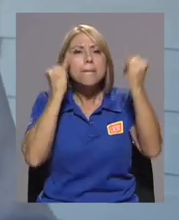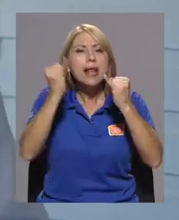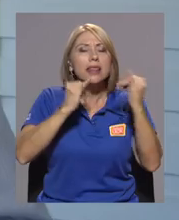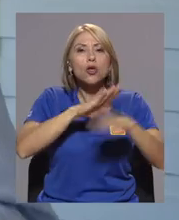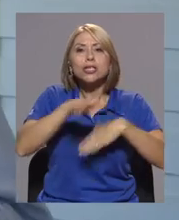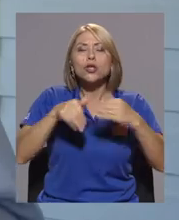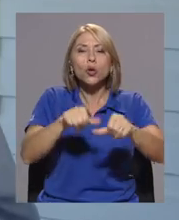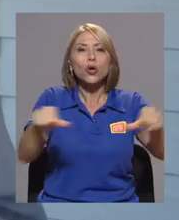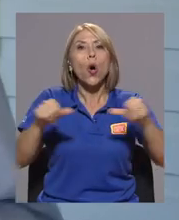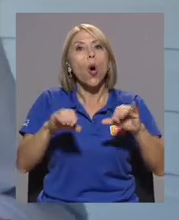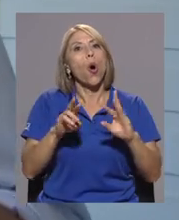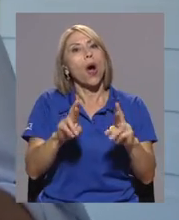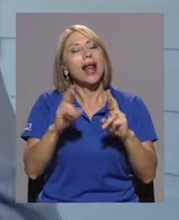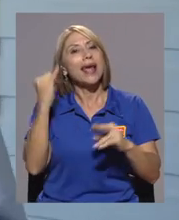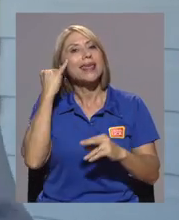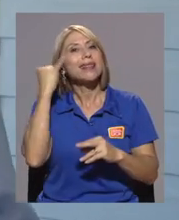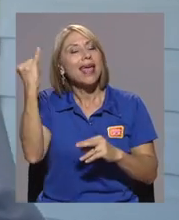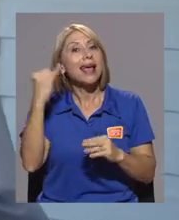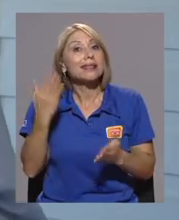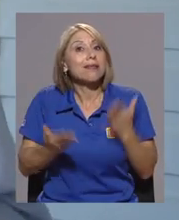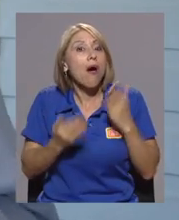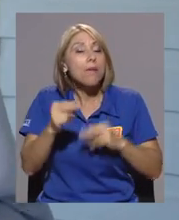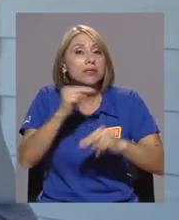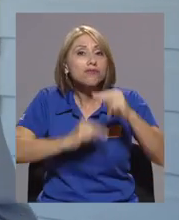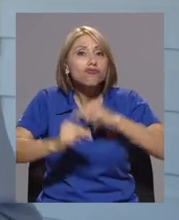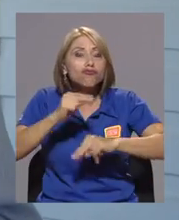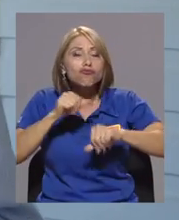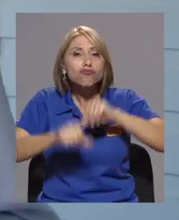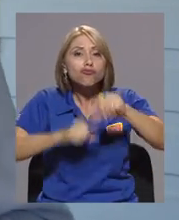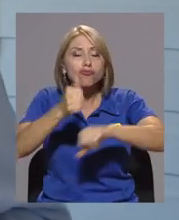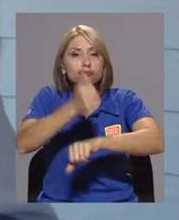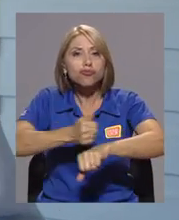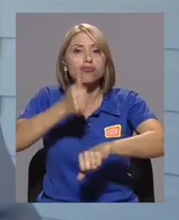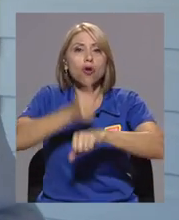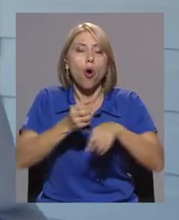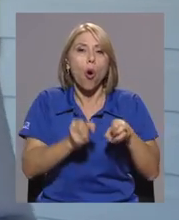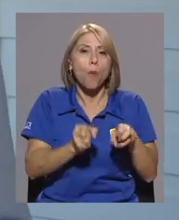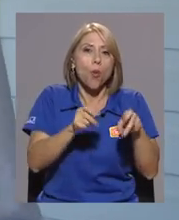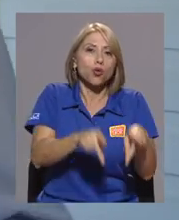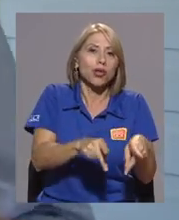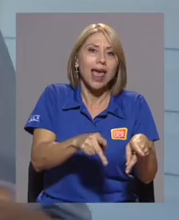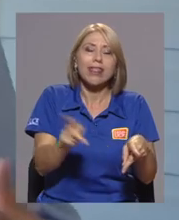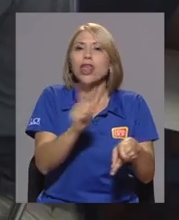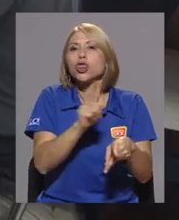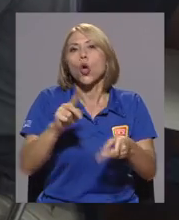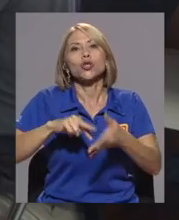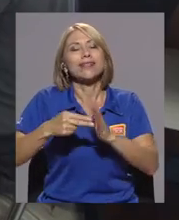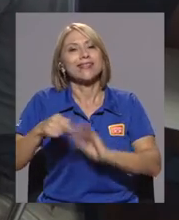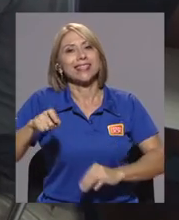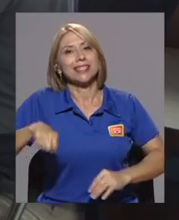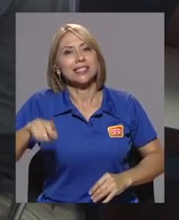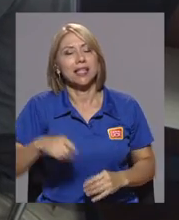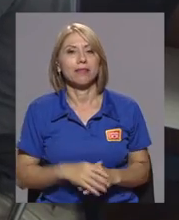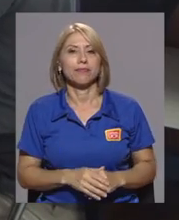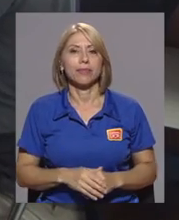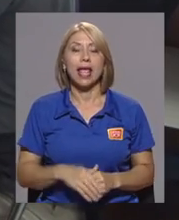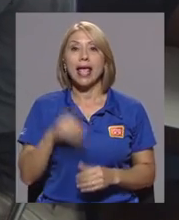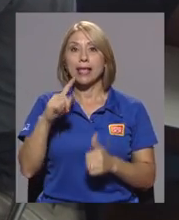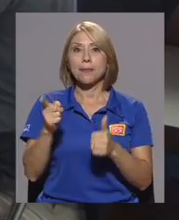ideas que tengan un perfil de ser un emprendimiento de oportunidad y no necesariamente de necesidad.